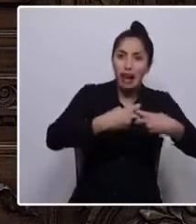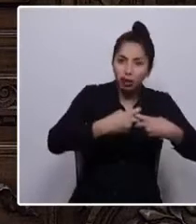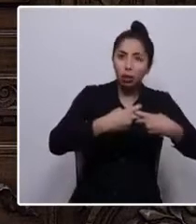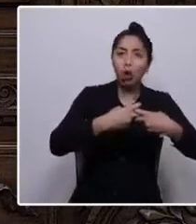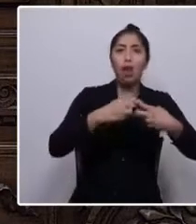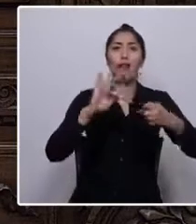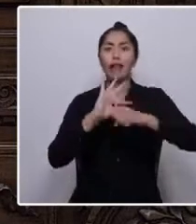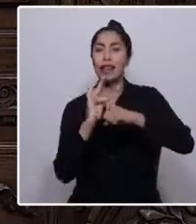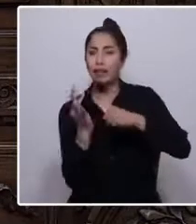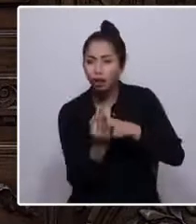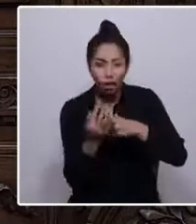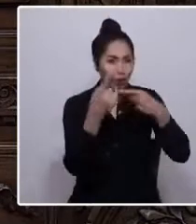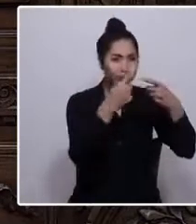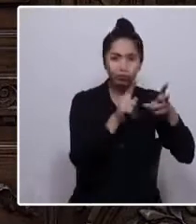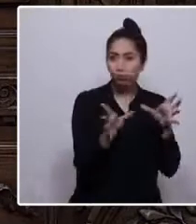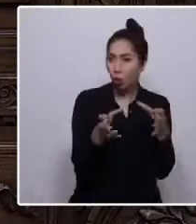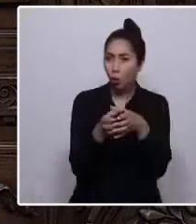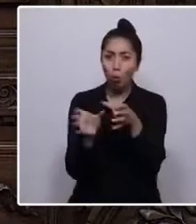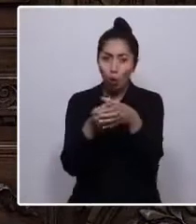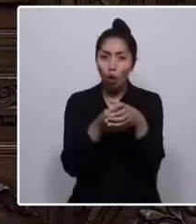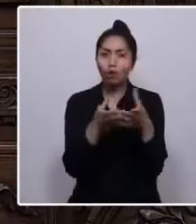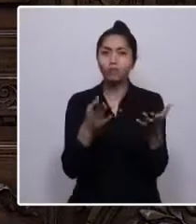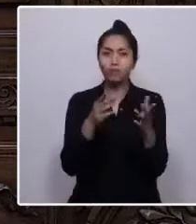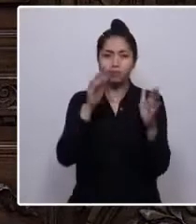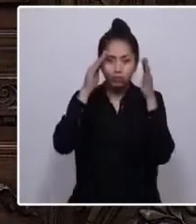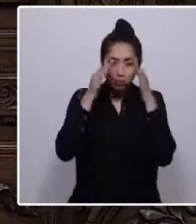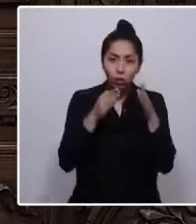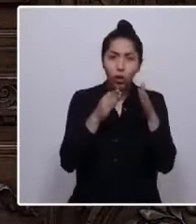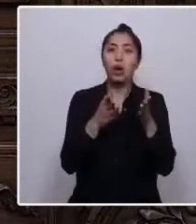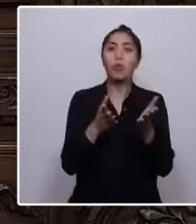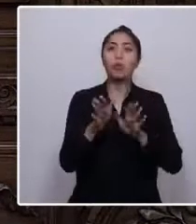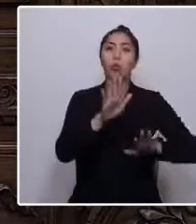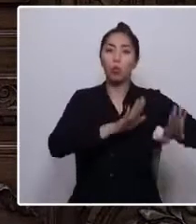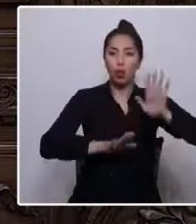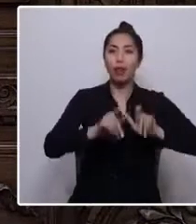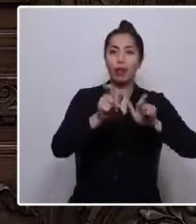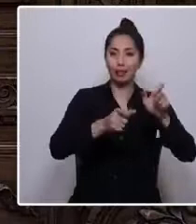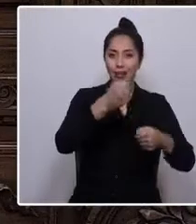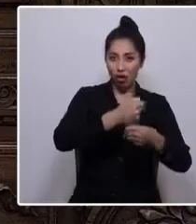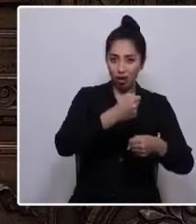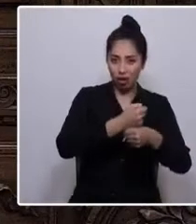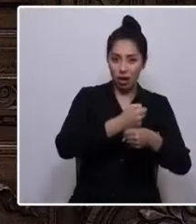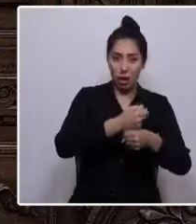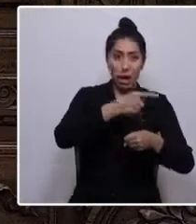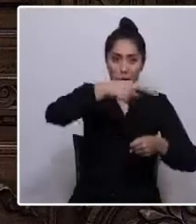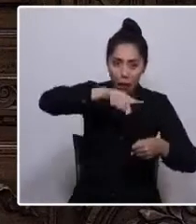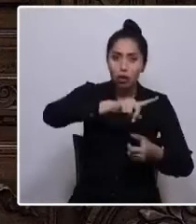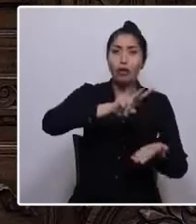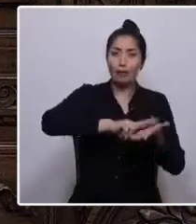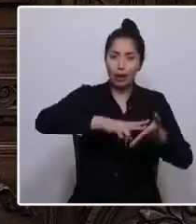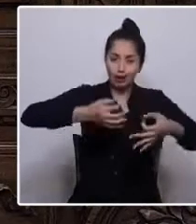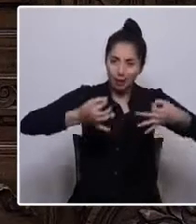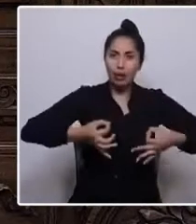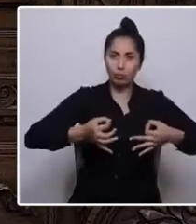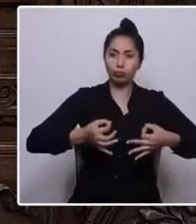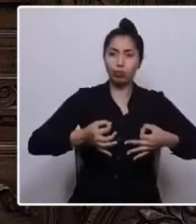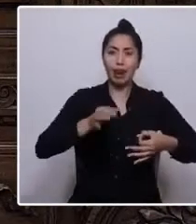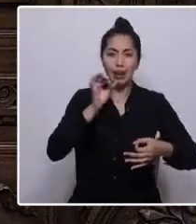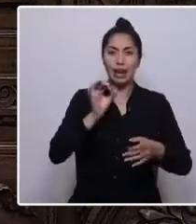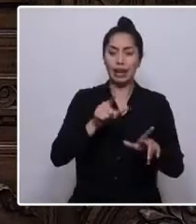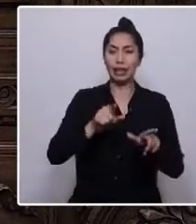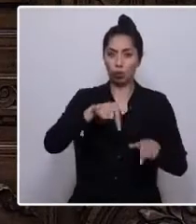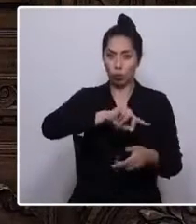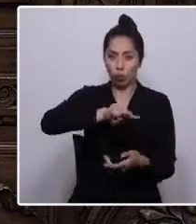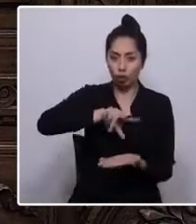que se dedican a la protección de la y los trabajadores. Los verdaderos creadores de la riqueza de nuestro país. Que otros, por medio de bajos